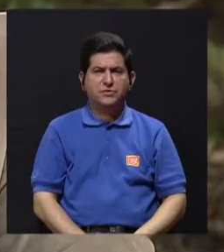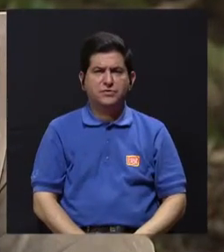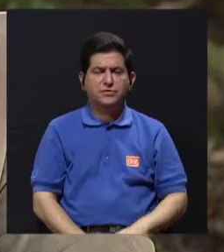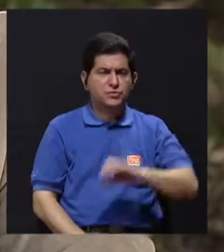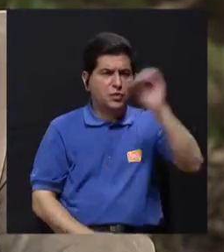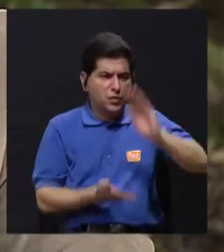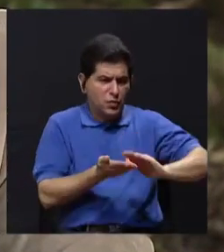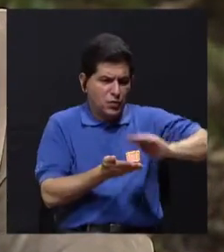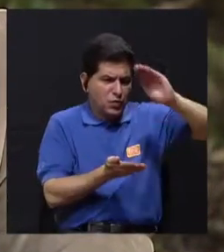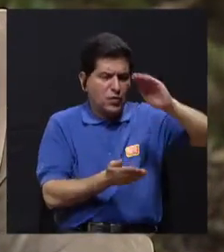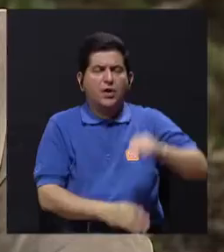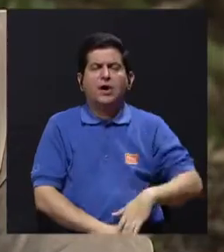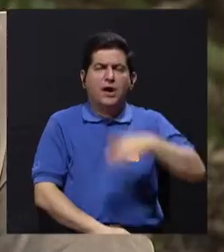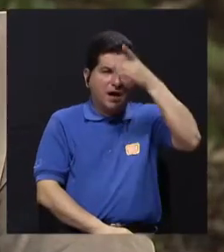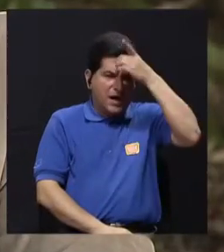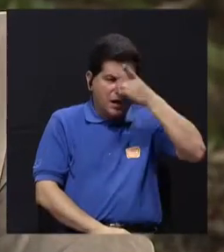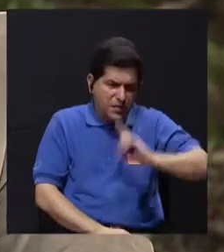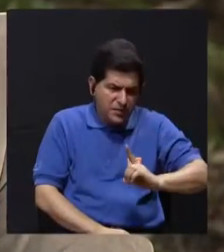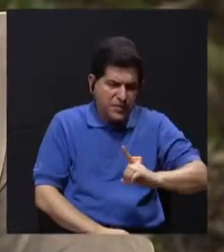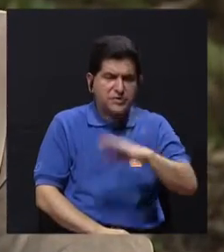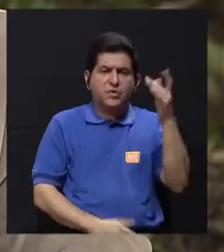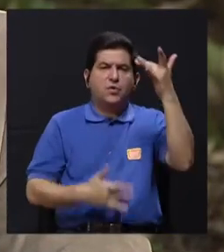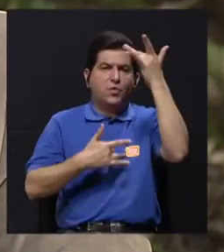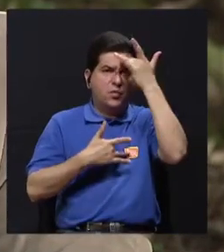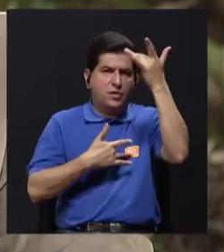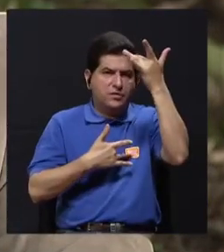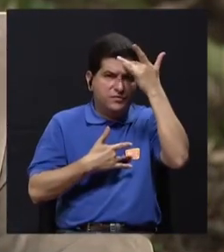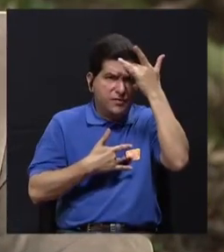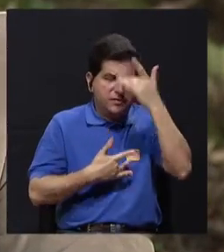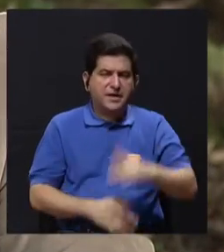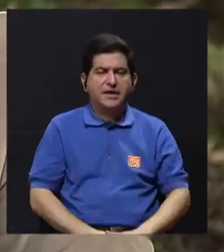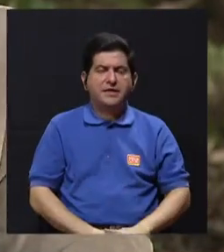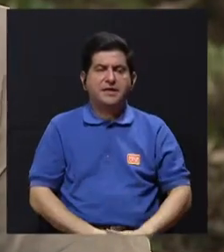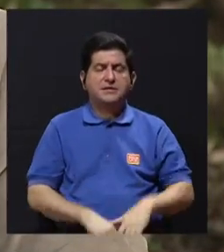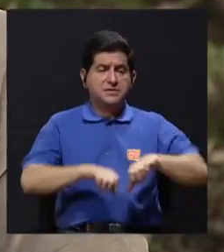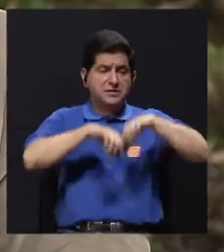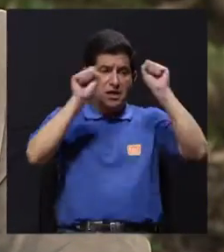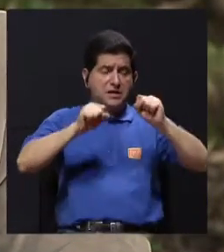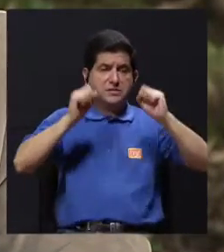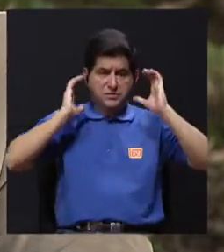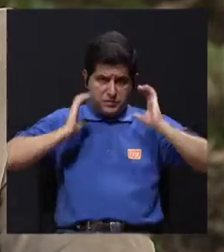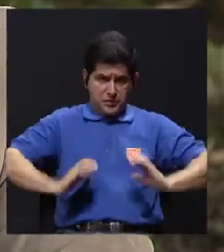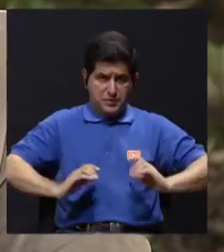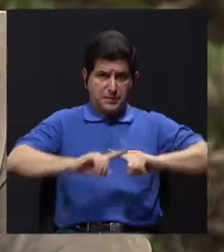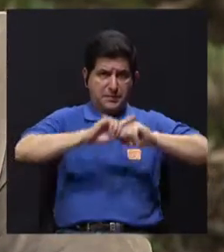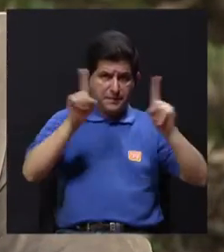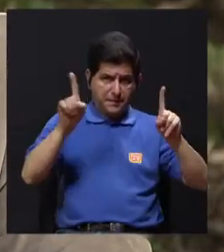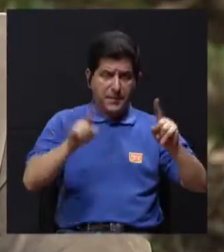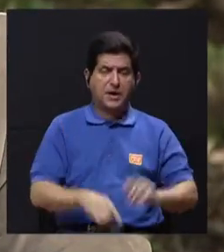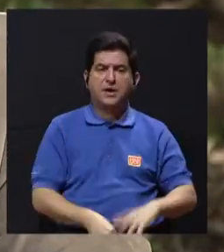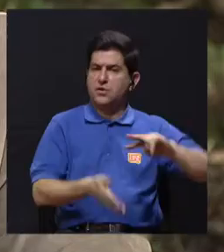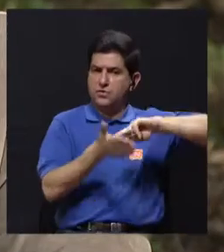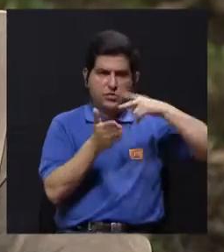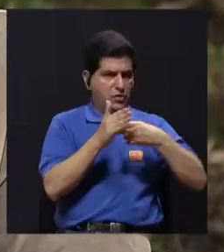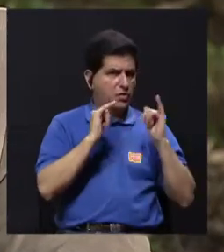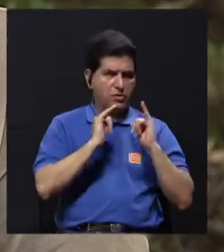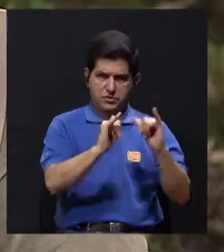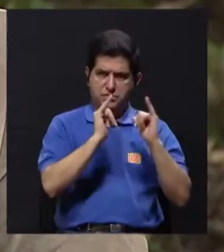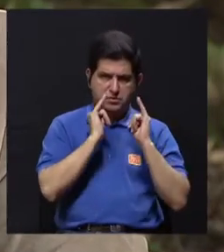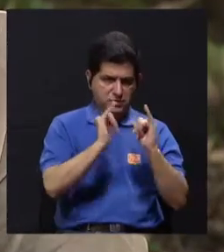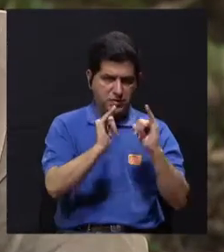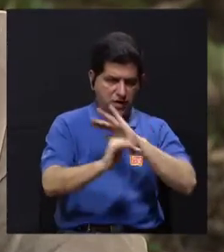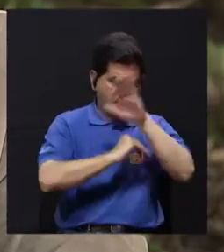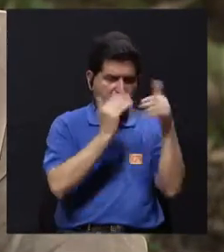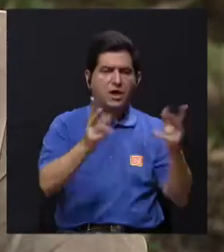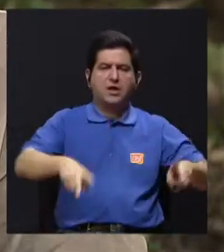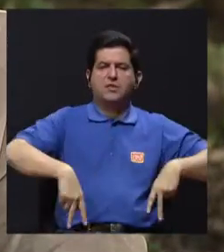mayores tienen una mayor tendencia a la depresión. Voy a las enfermedades sistémicas, ¿verdad? Pero que